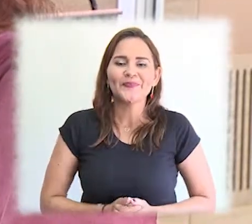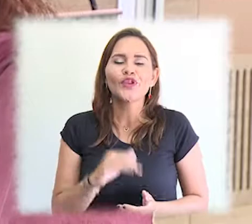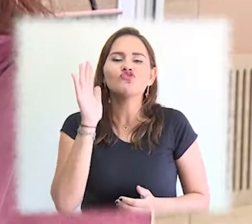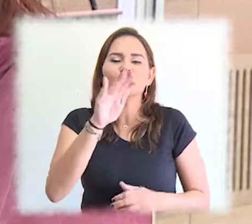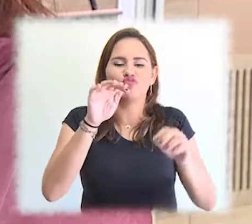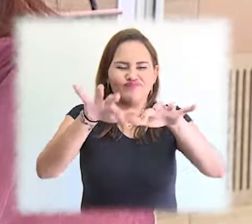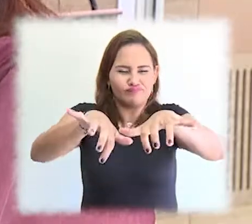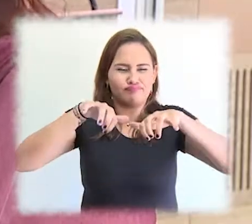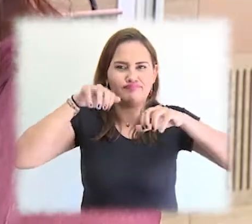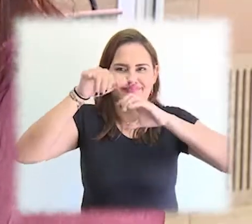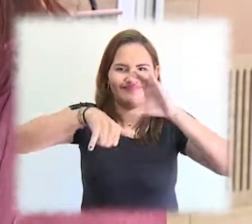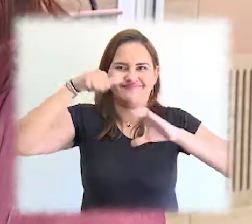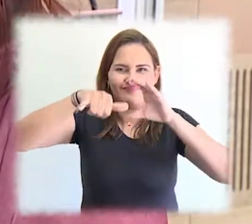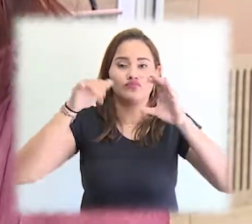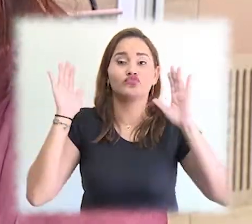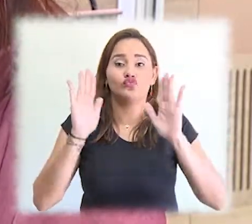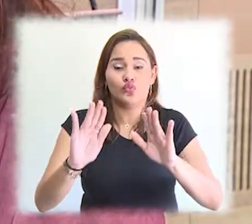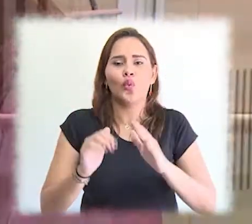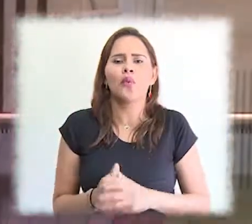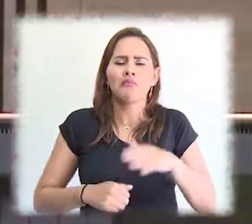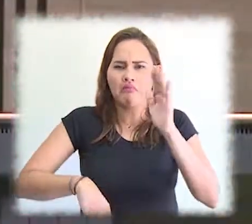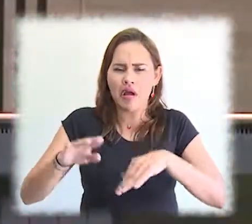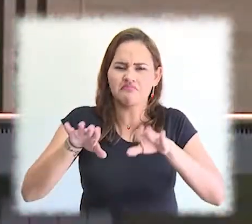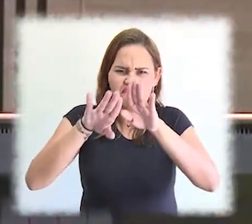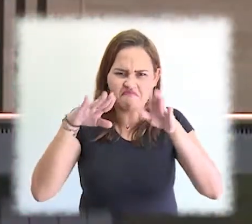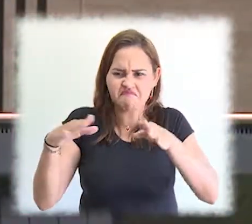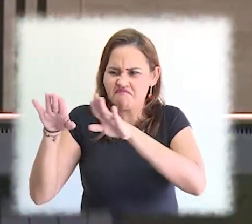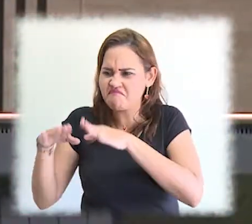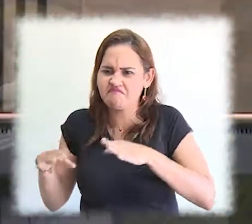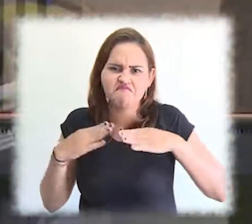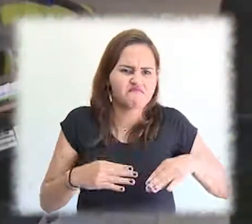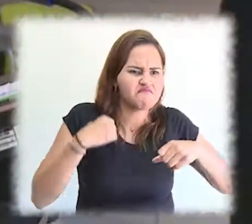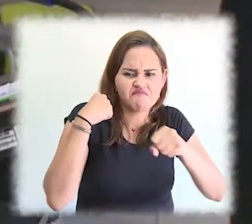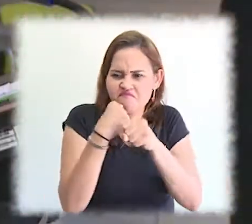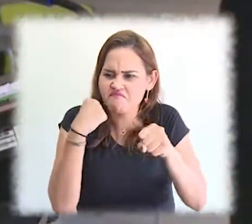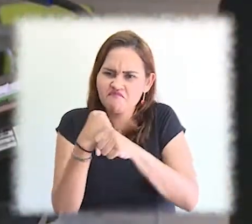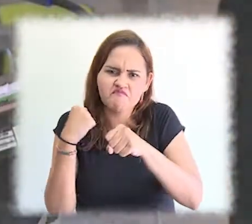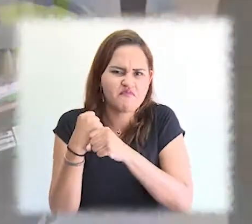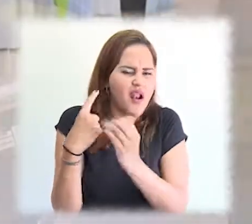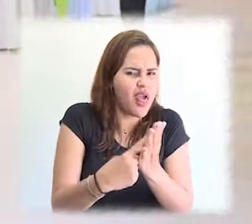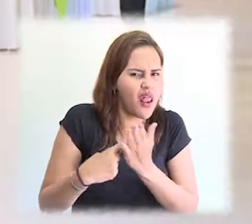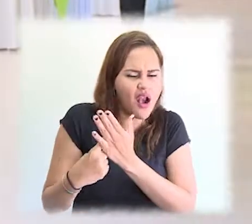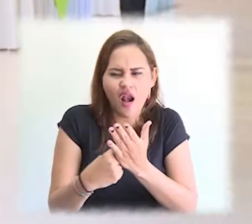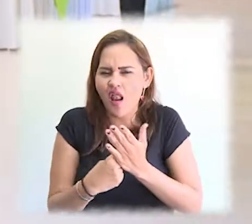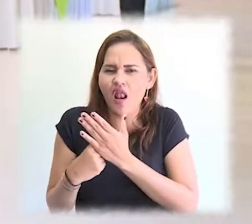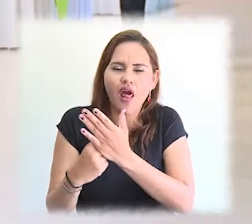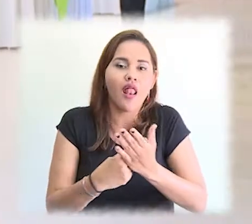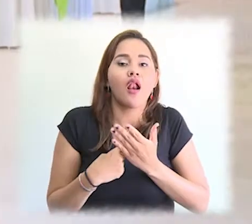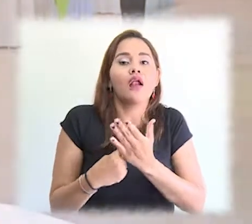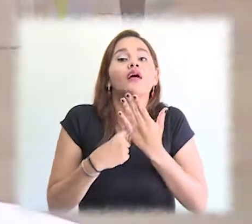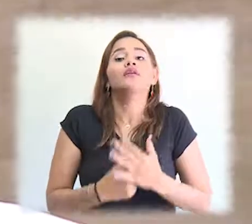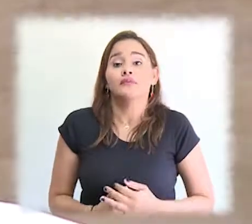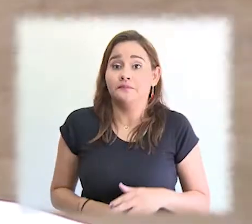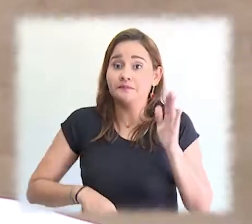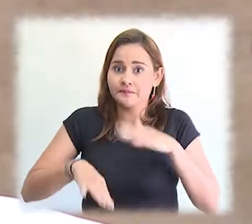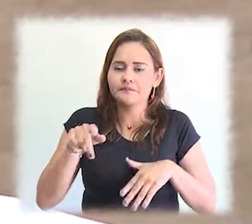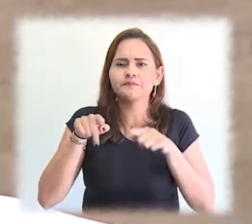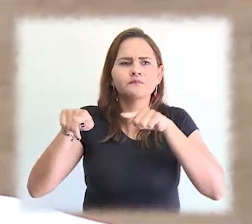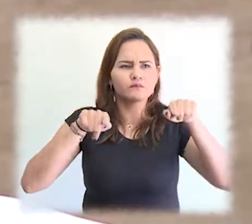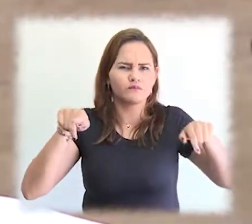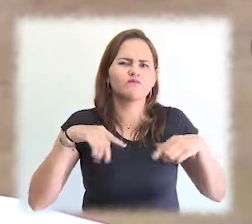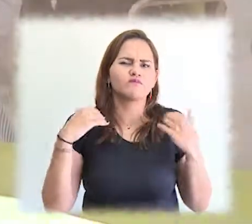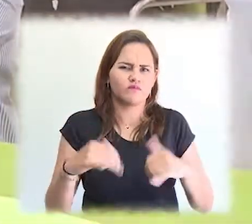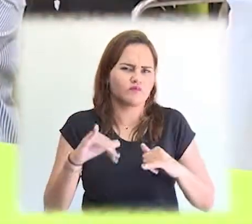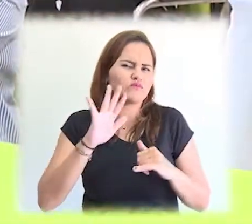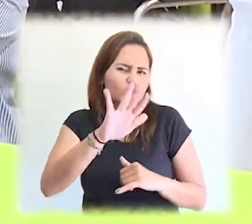nos unen para fortalecer la planeación participativa del país. En el Auditorio Playa Grande del Alma Mater se dispusieron distintas mesas